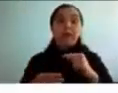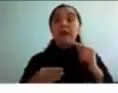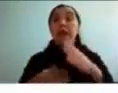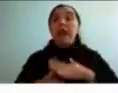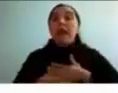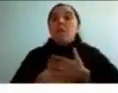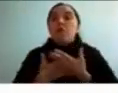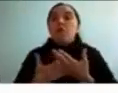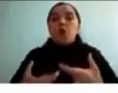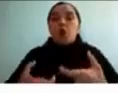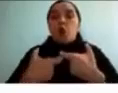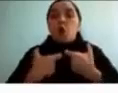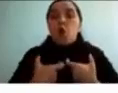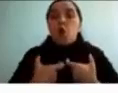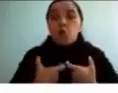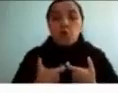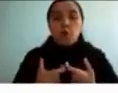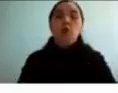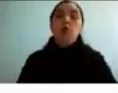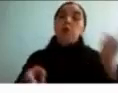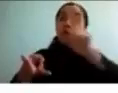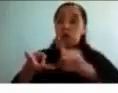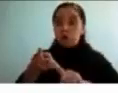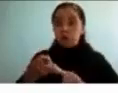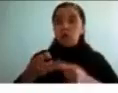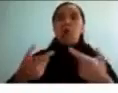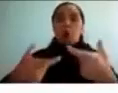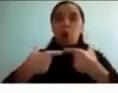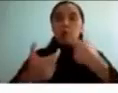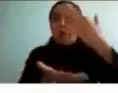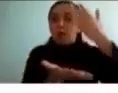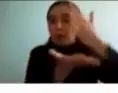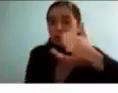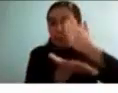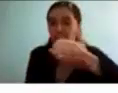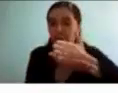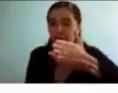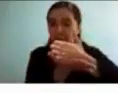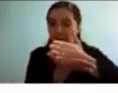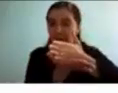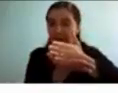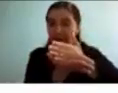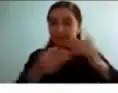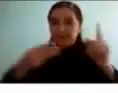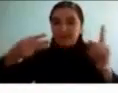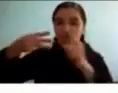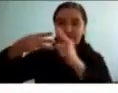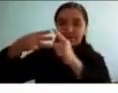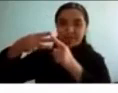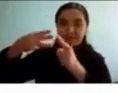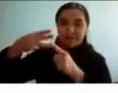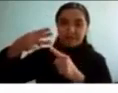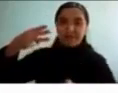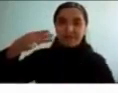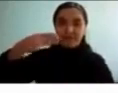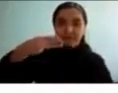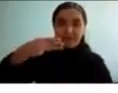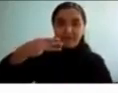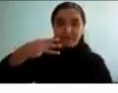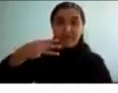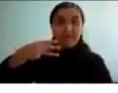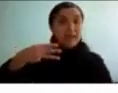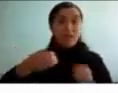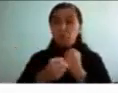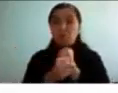regulación de la actividad y del comportamiento es decir en este caso es lo mismo no son capaces de inhibir